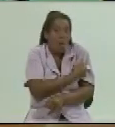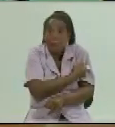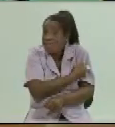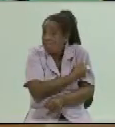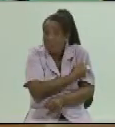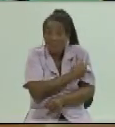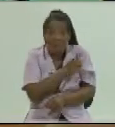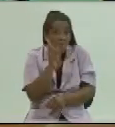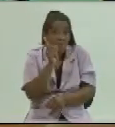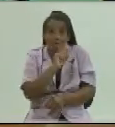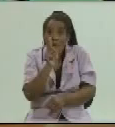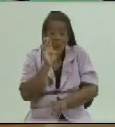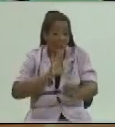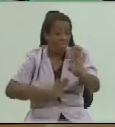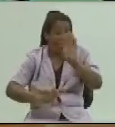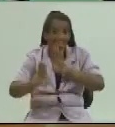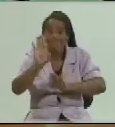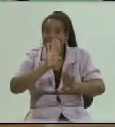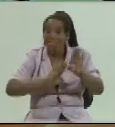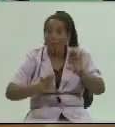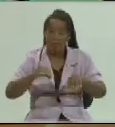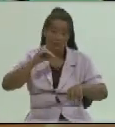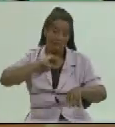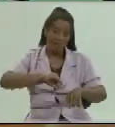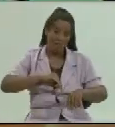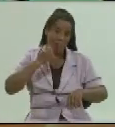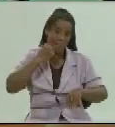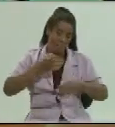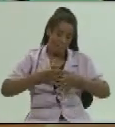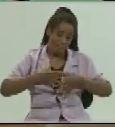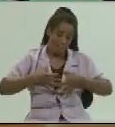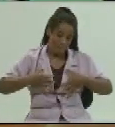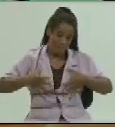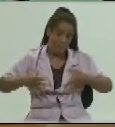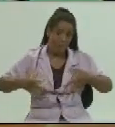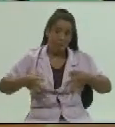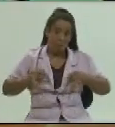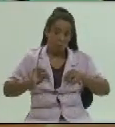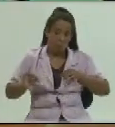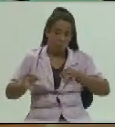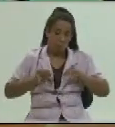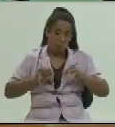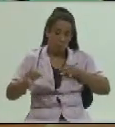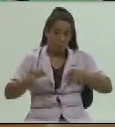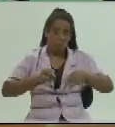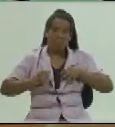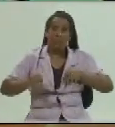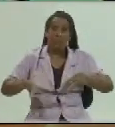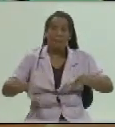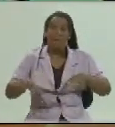respondan independientemente que como se ha ido explicando por nuestros científicos las vacunas como crean una cierta inmunidad